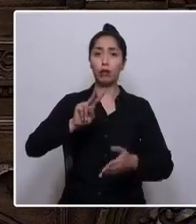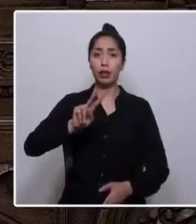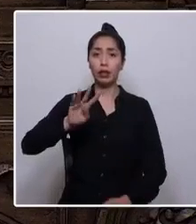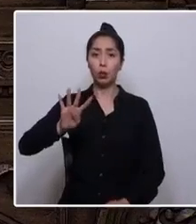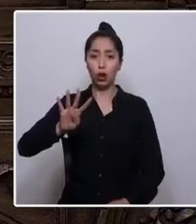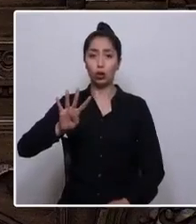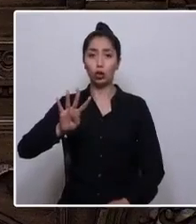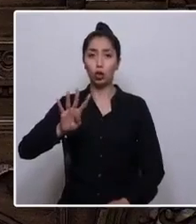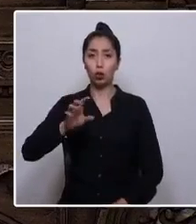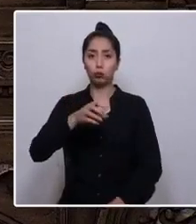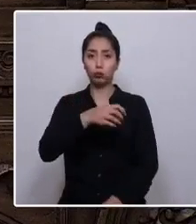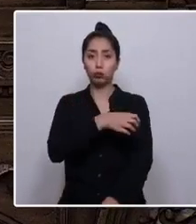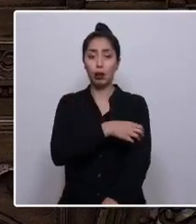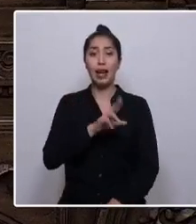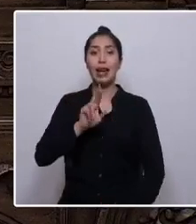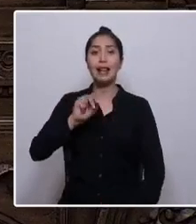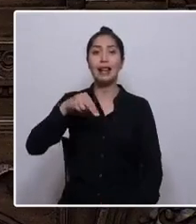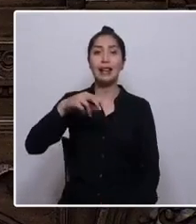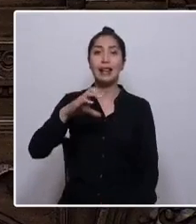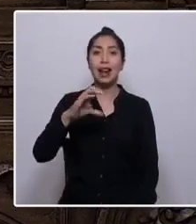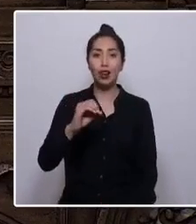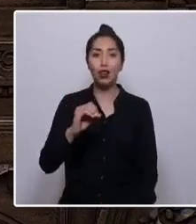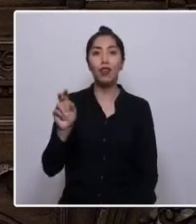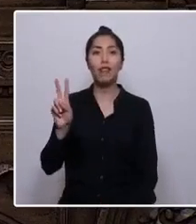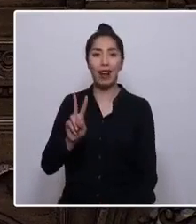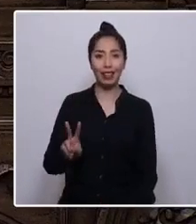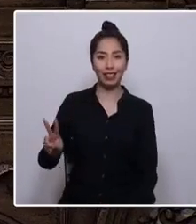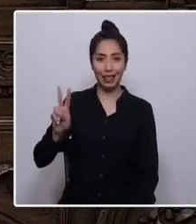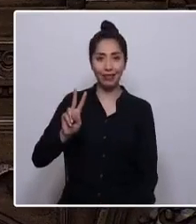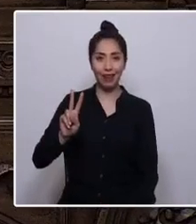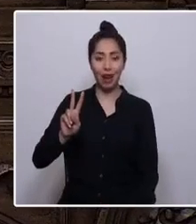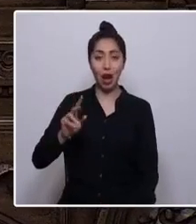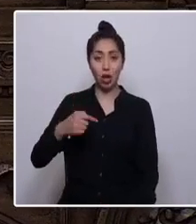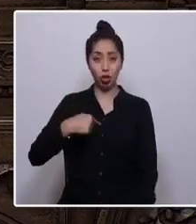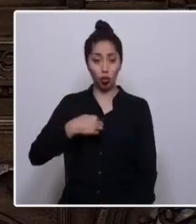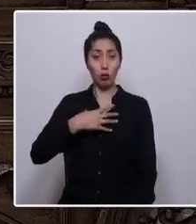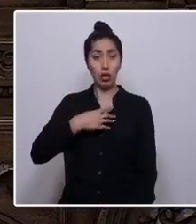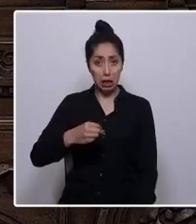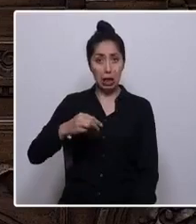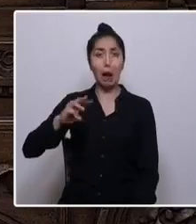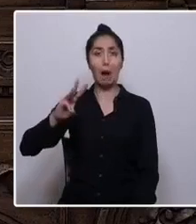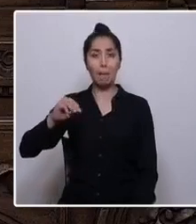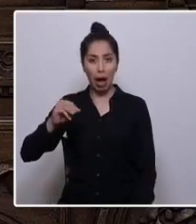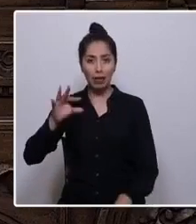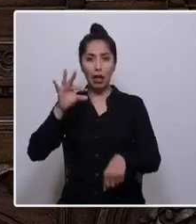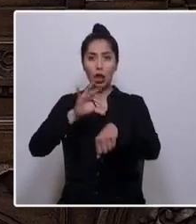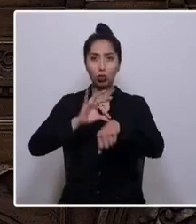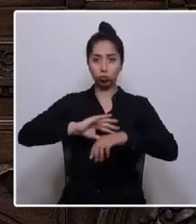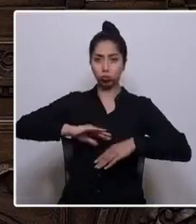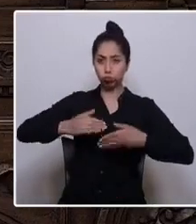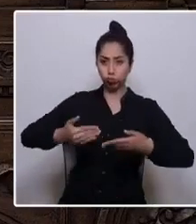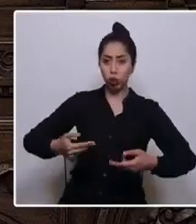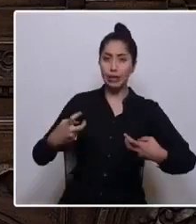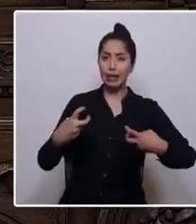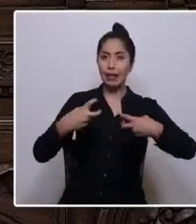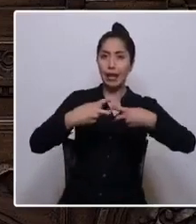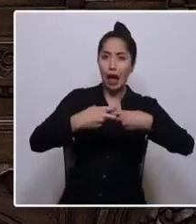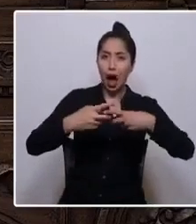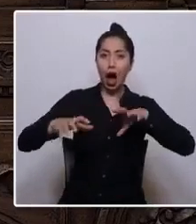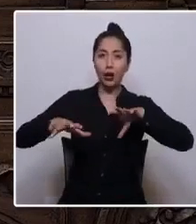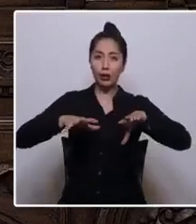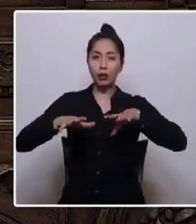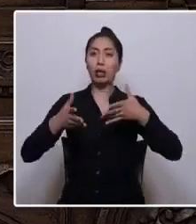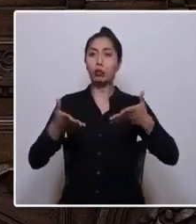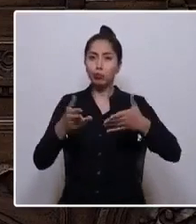provincia del Ranco de Valdivia. Soy hija, madre, matrona, sindicalista y activista por la